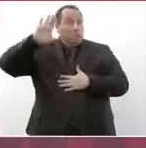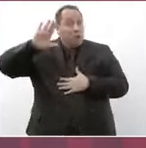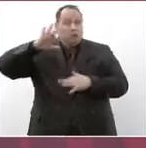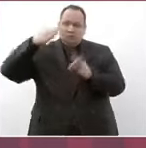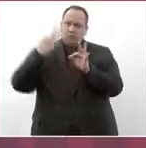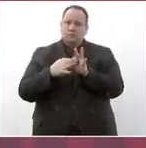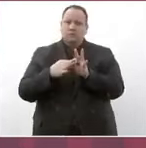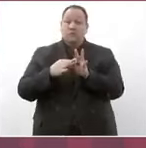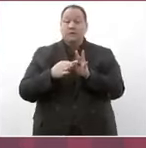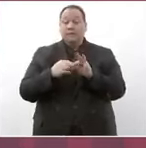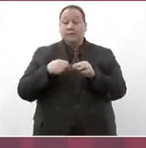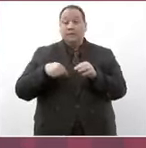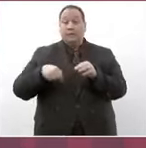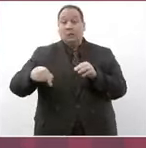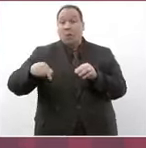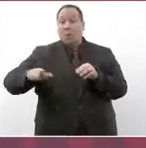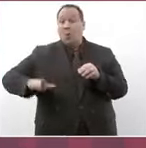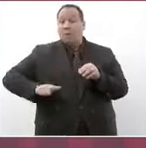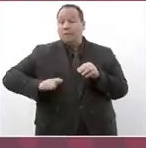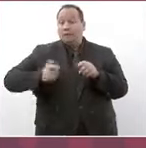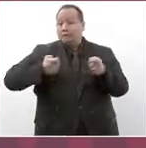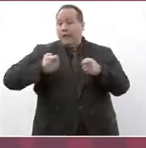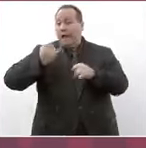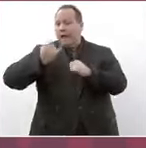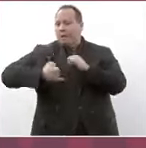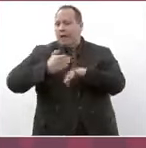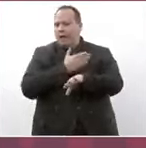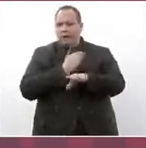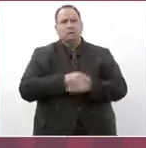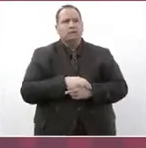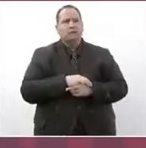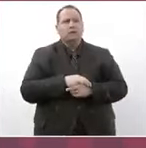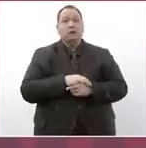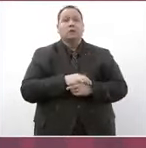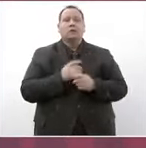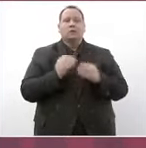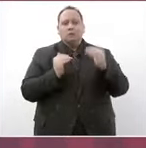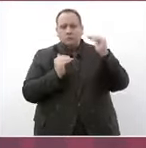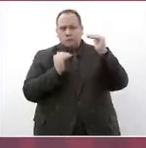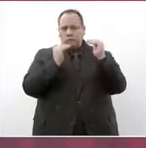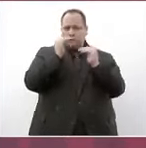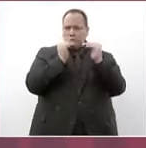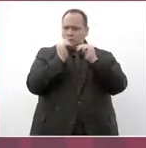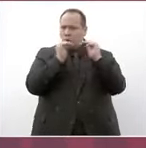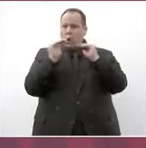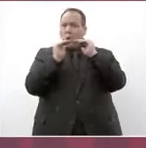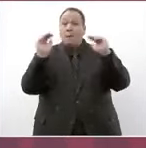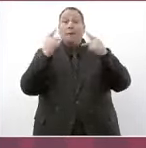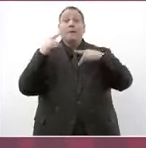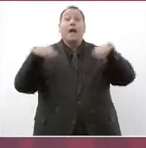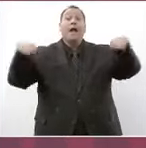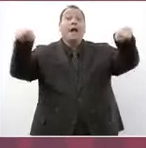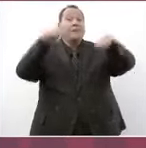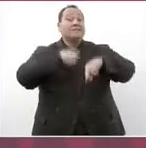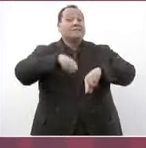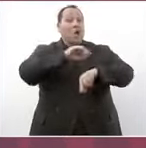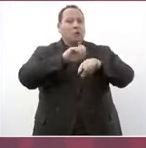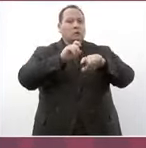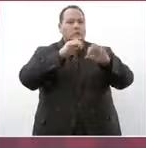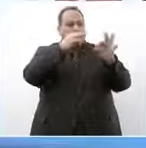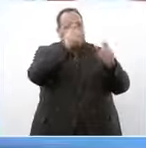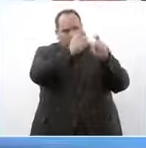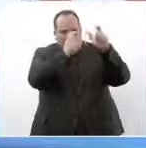antes de terminar el gobierno van a estar regularizados todos los trabajadores de la salud